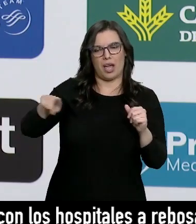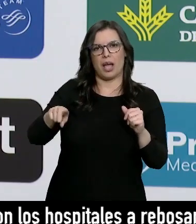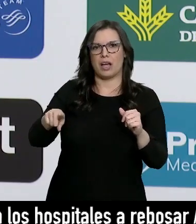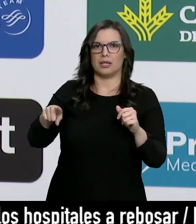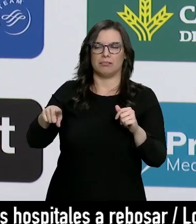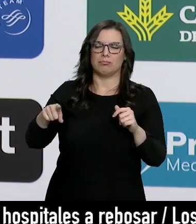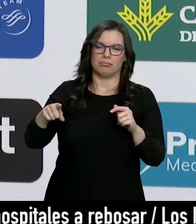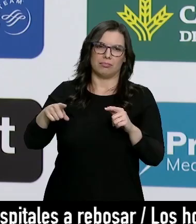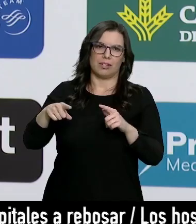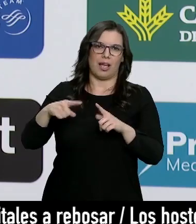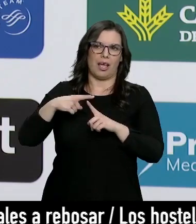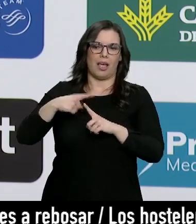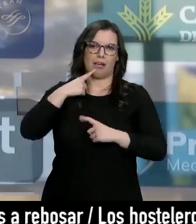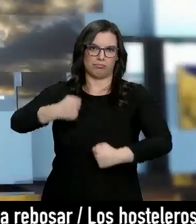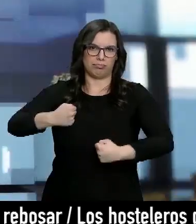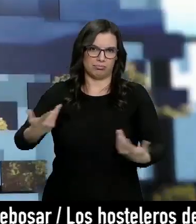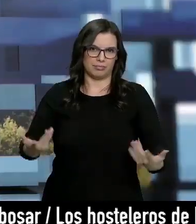La jerarquía y la entidad.